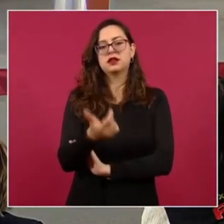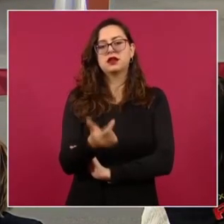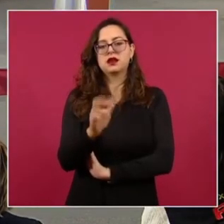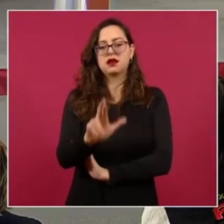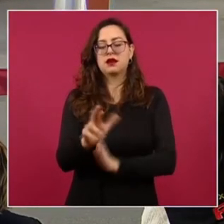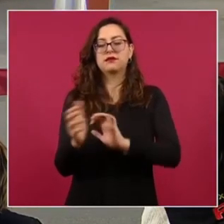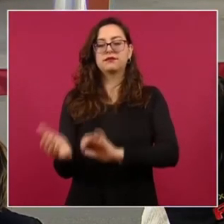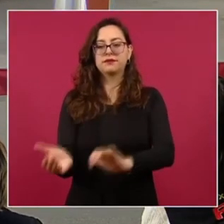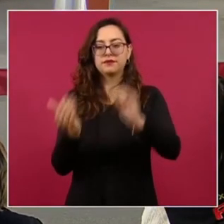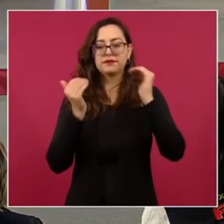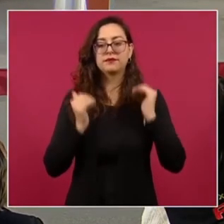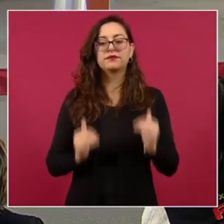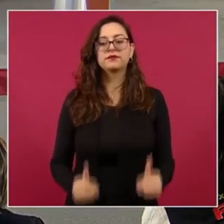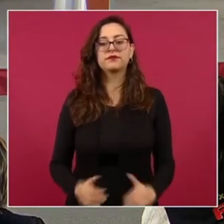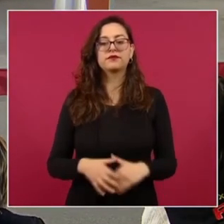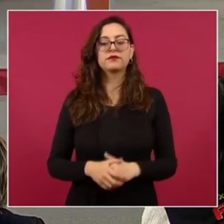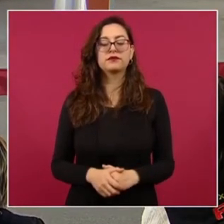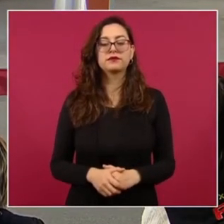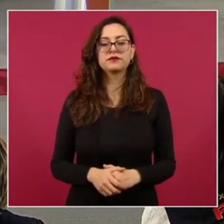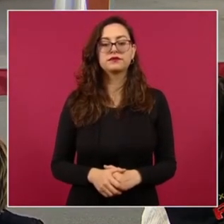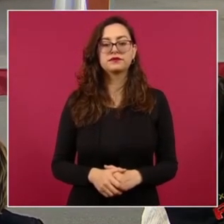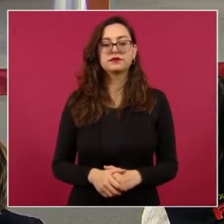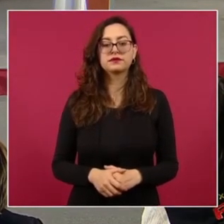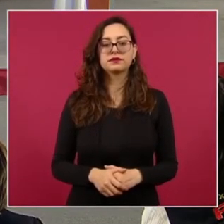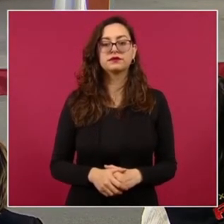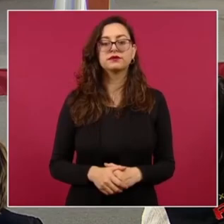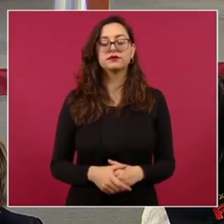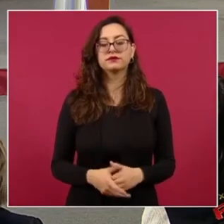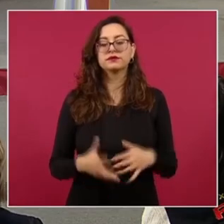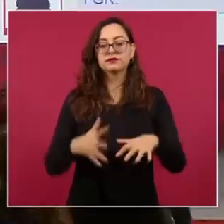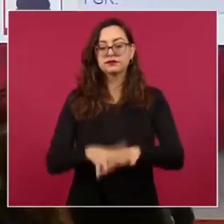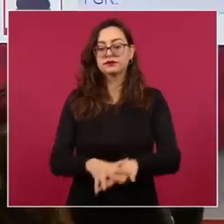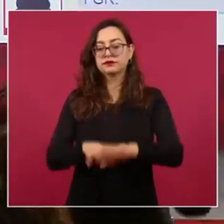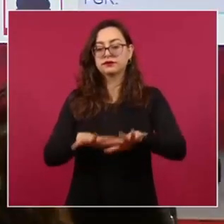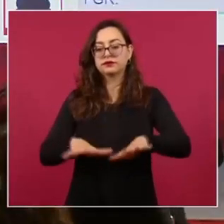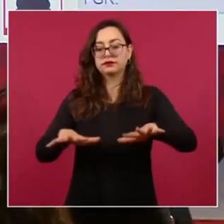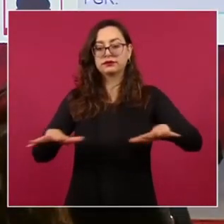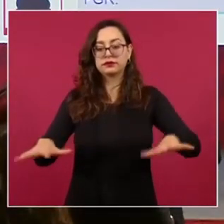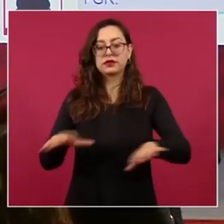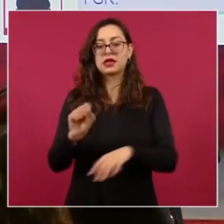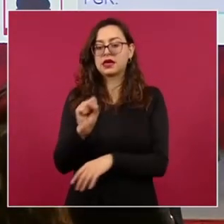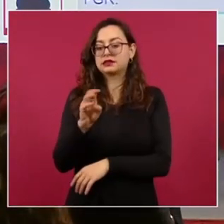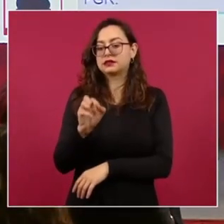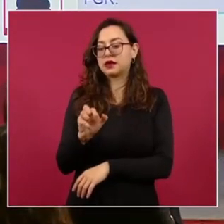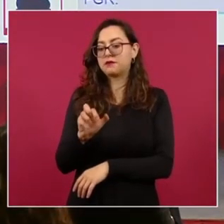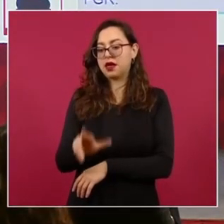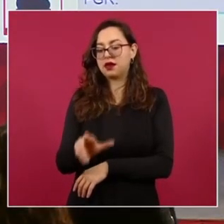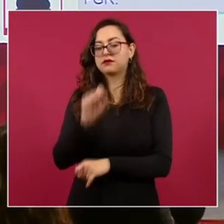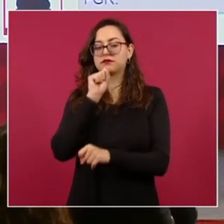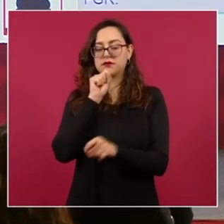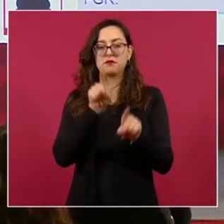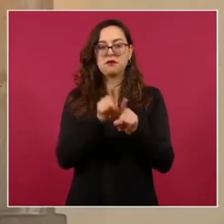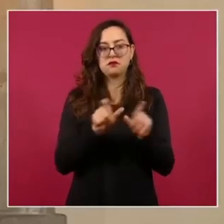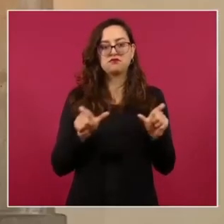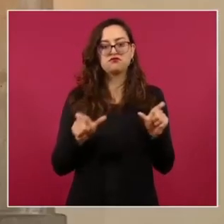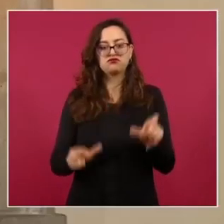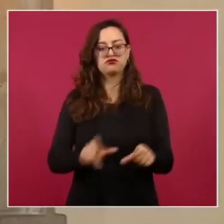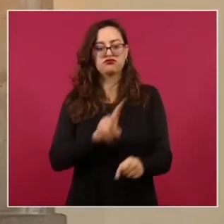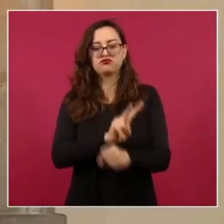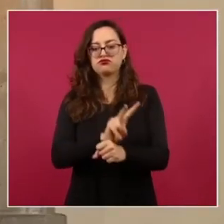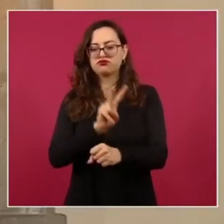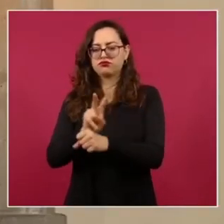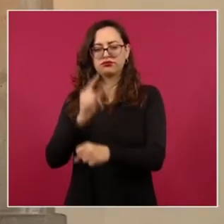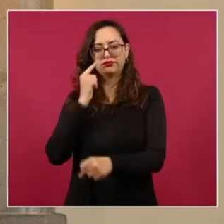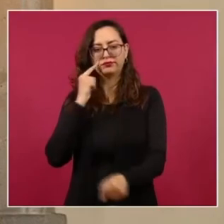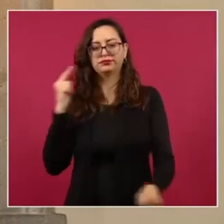También en las operaciones que realiza en la Mar, la Secretaría de la Marina lograron detener una embarcación con